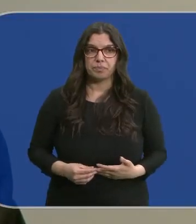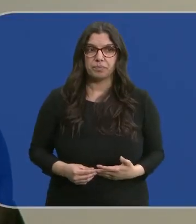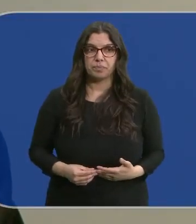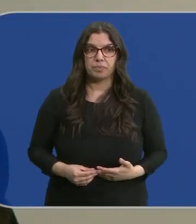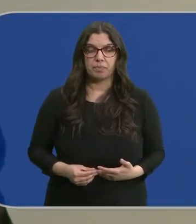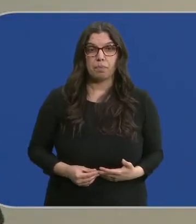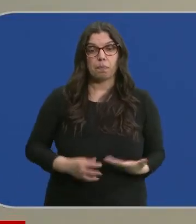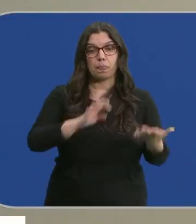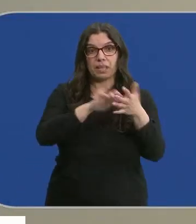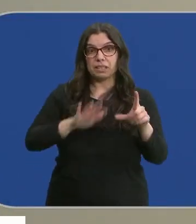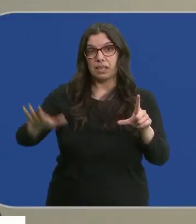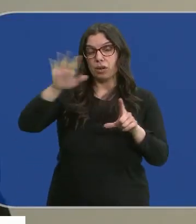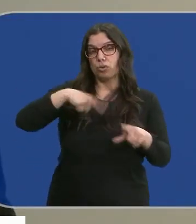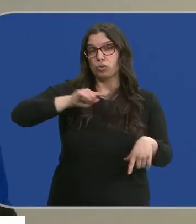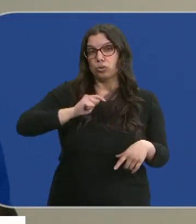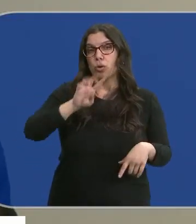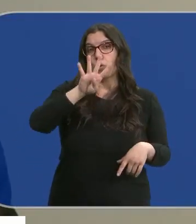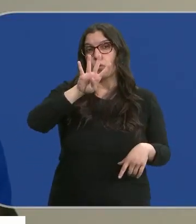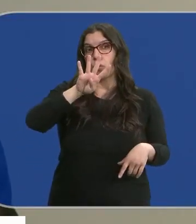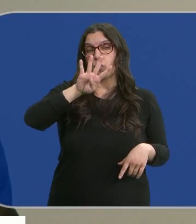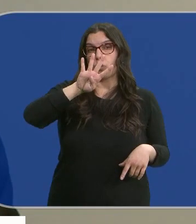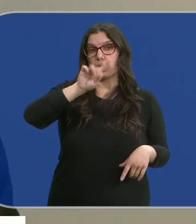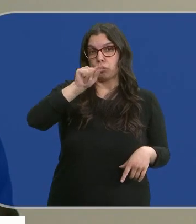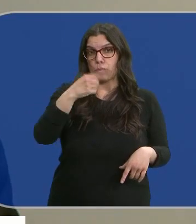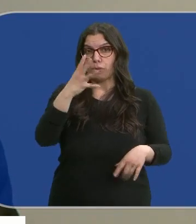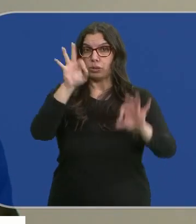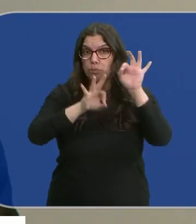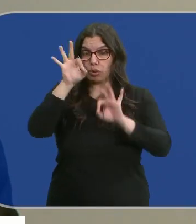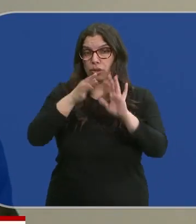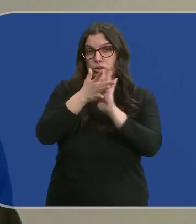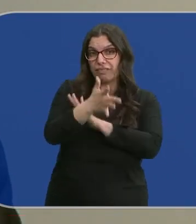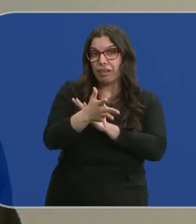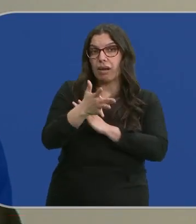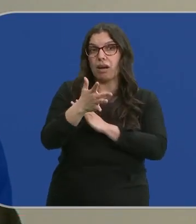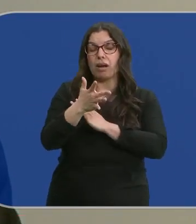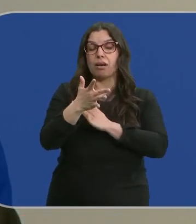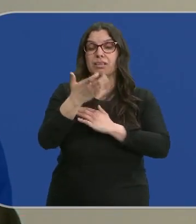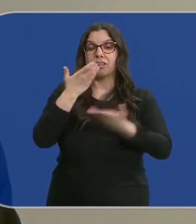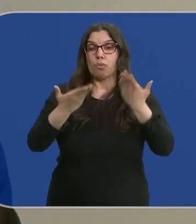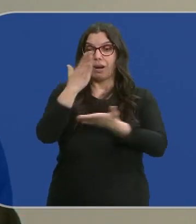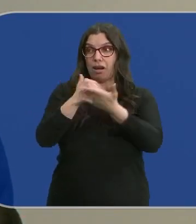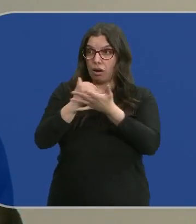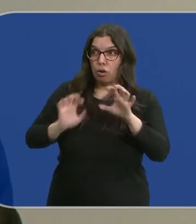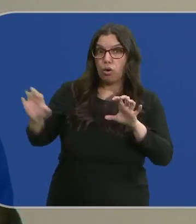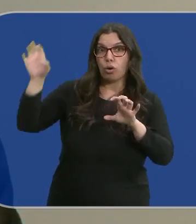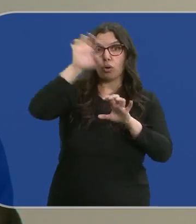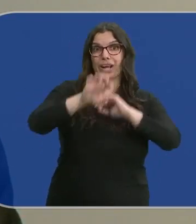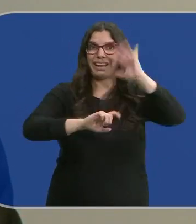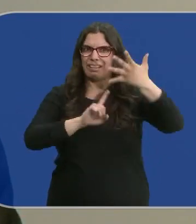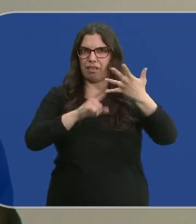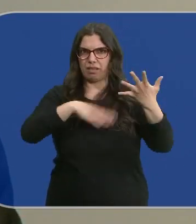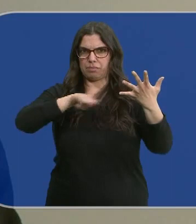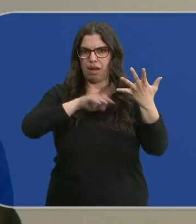A León estamos con el 41,4%, que es la quinta región de